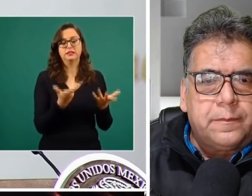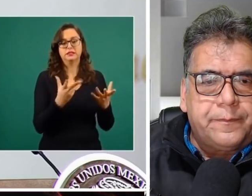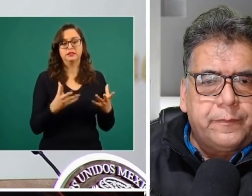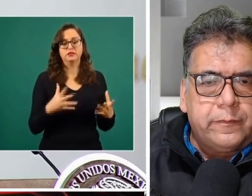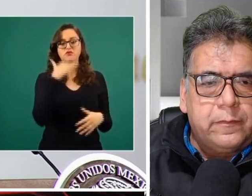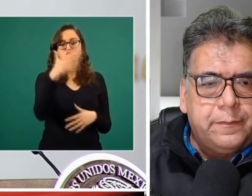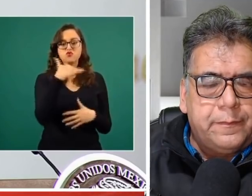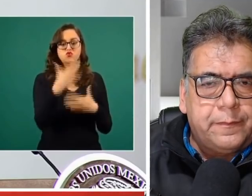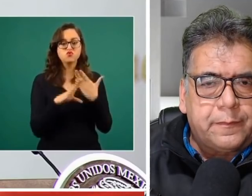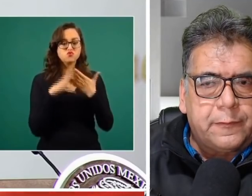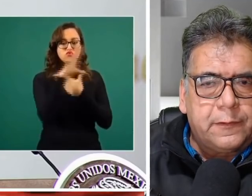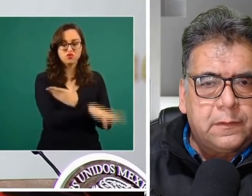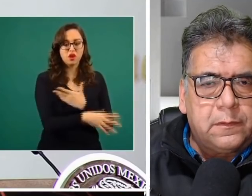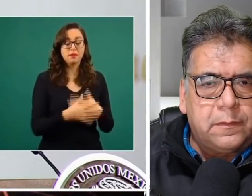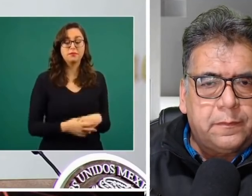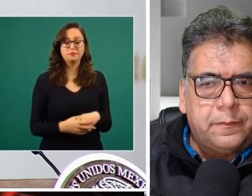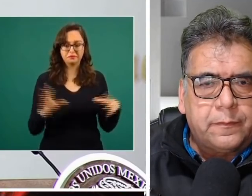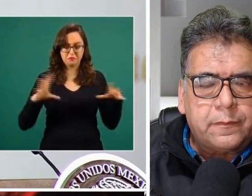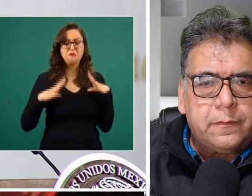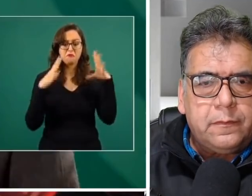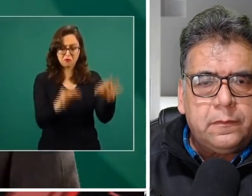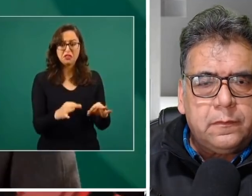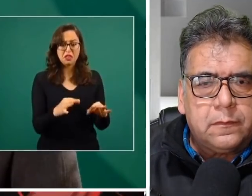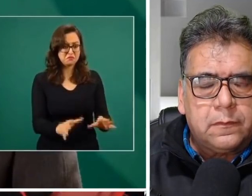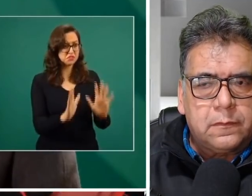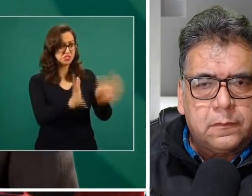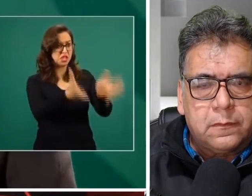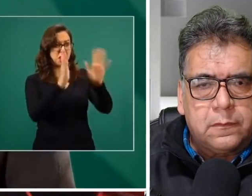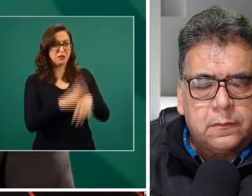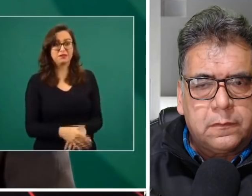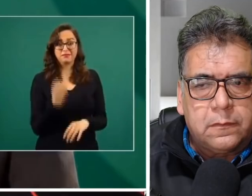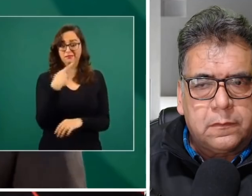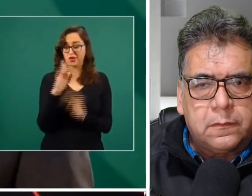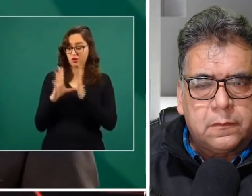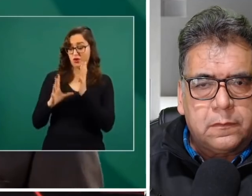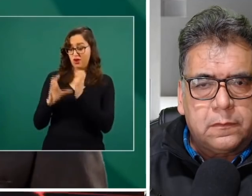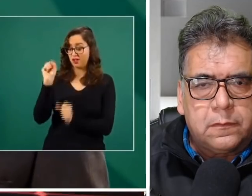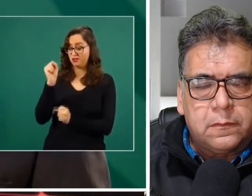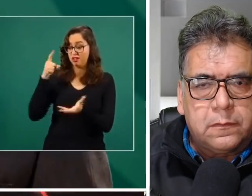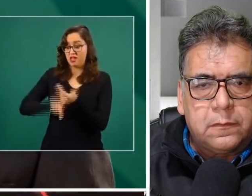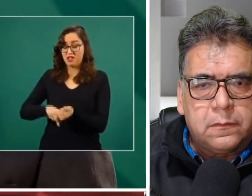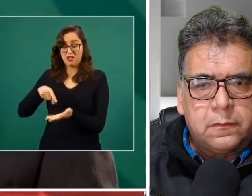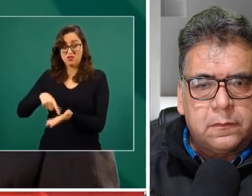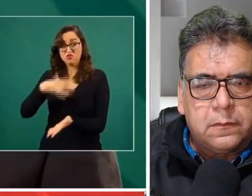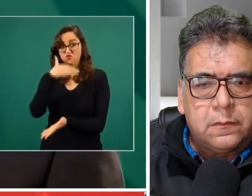delito grave en México. La Constitución no consideraba que la